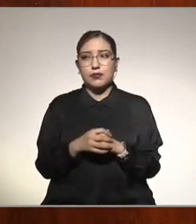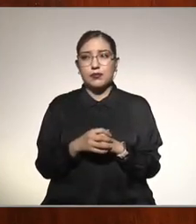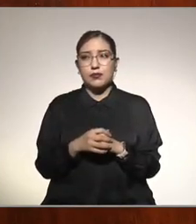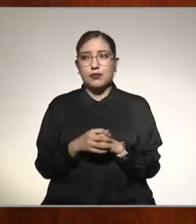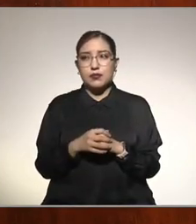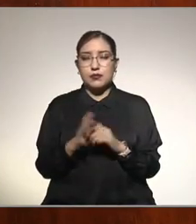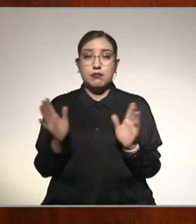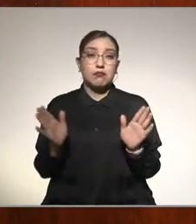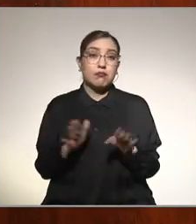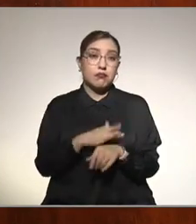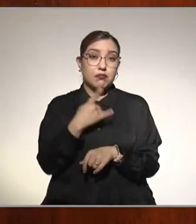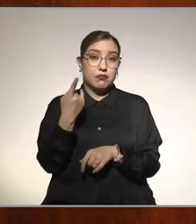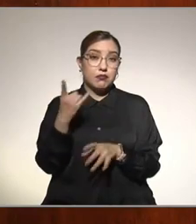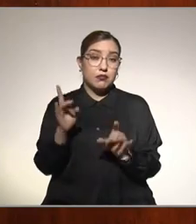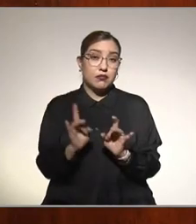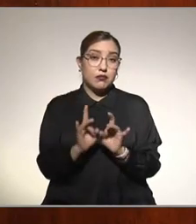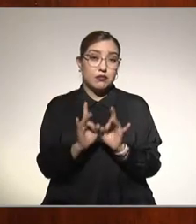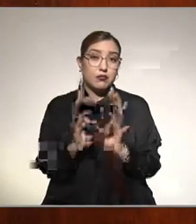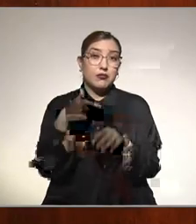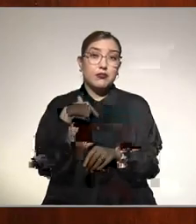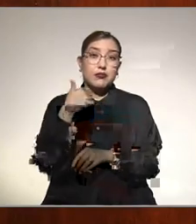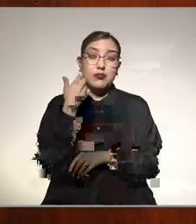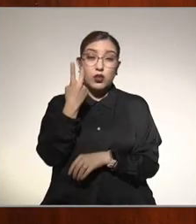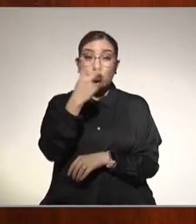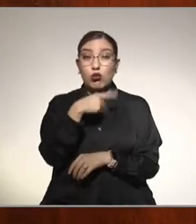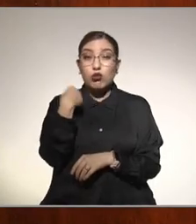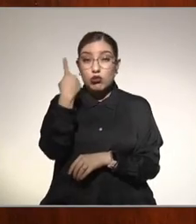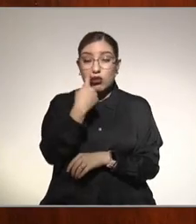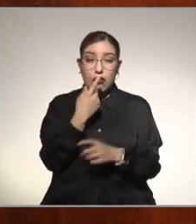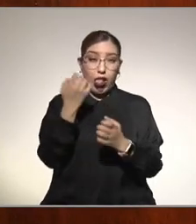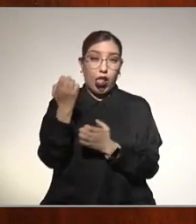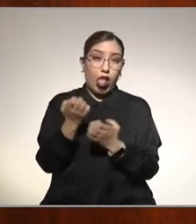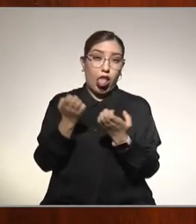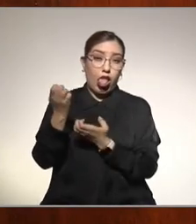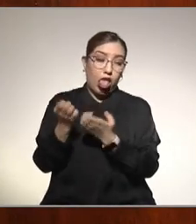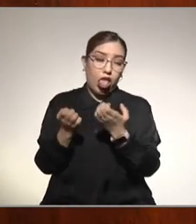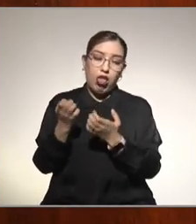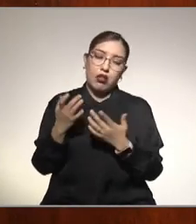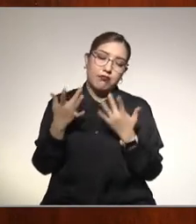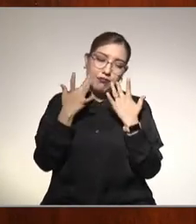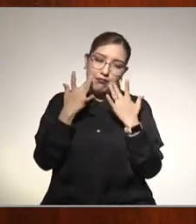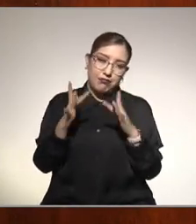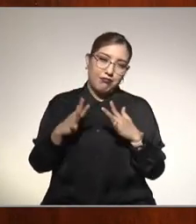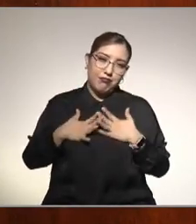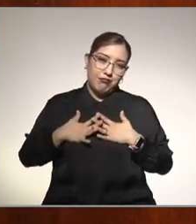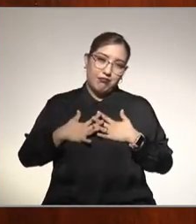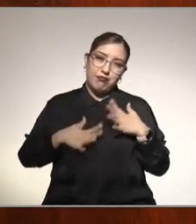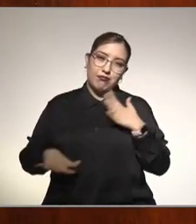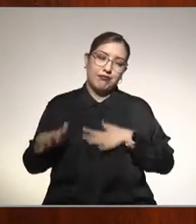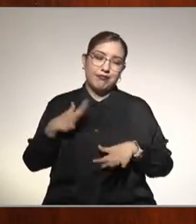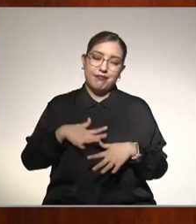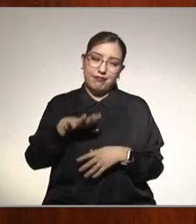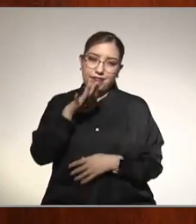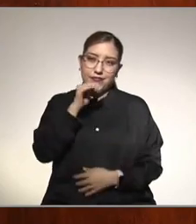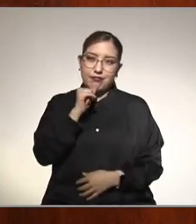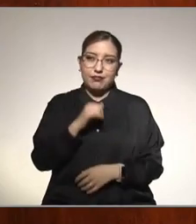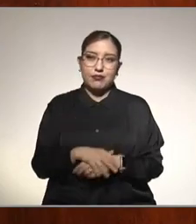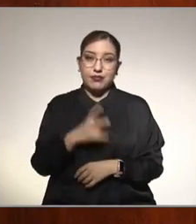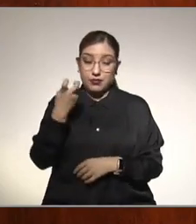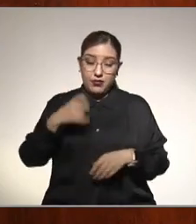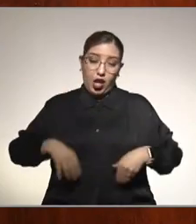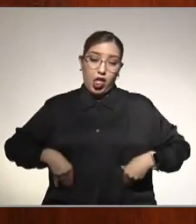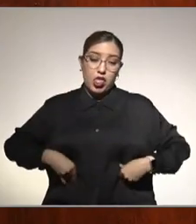vamos a querer hacer dos horas de ejercicio no lo vamos a lograr y el mismo tiempo que nos llevó a ser nuestro gordito